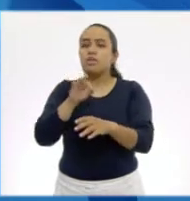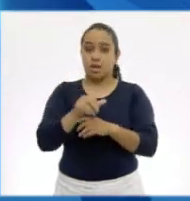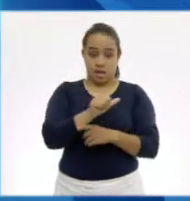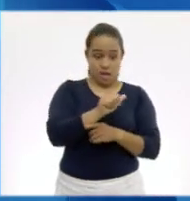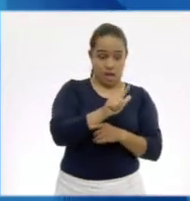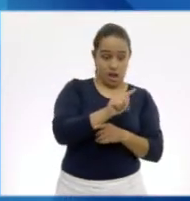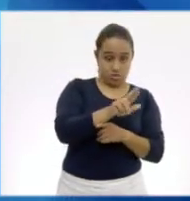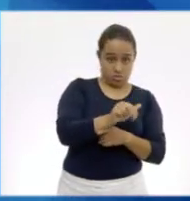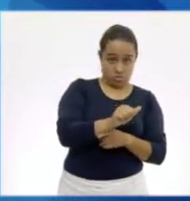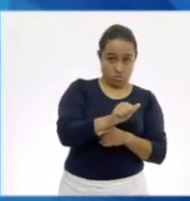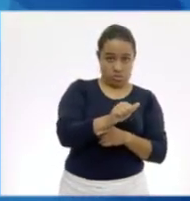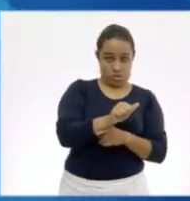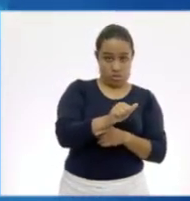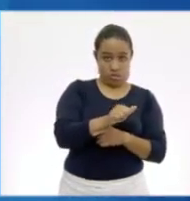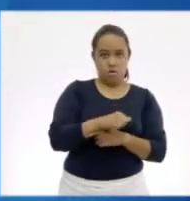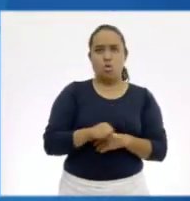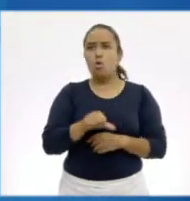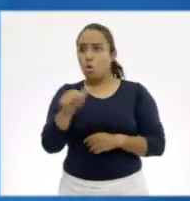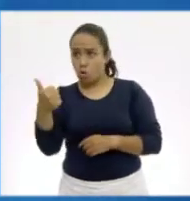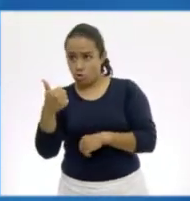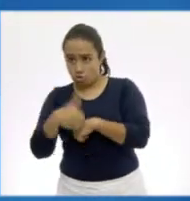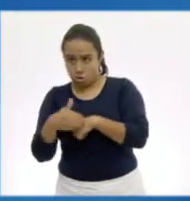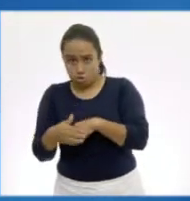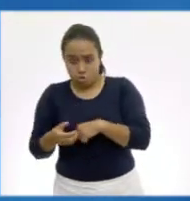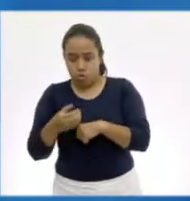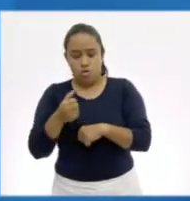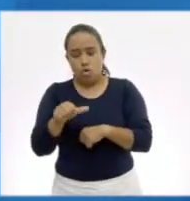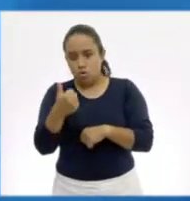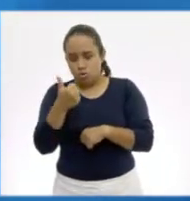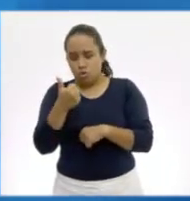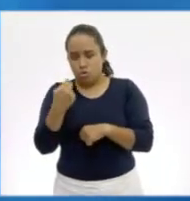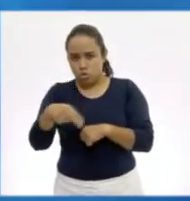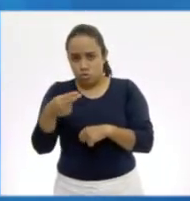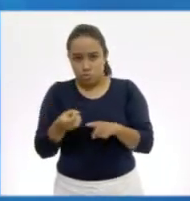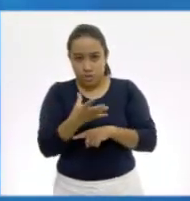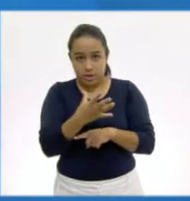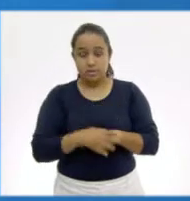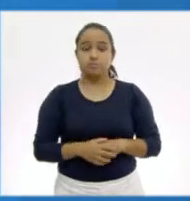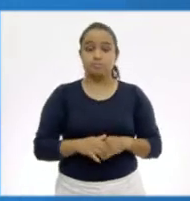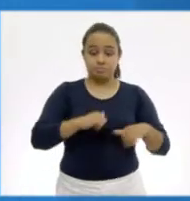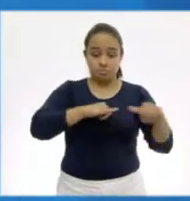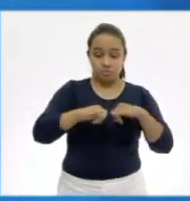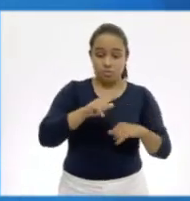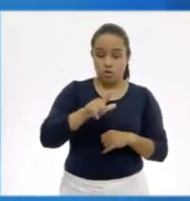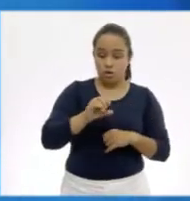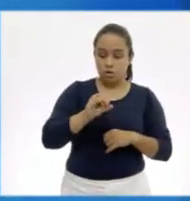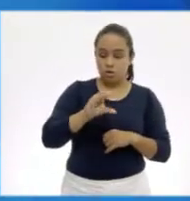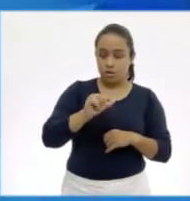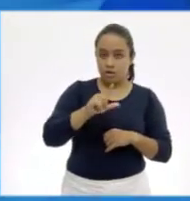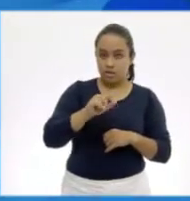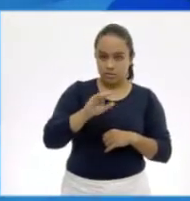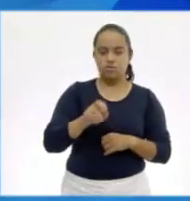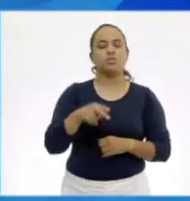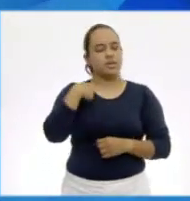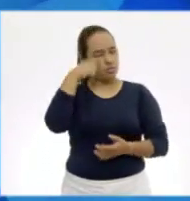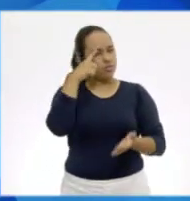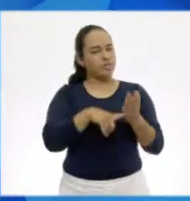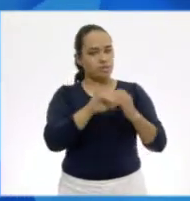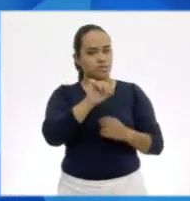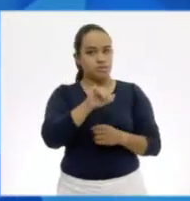altura? No creo. ¿En otros nombres? No, tampoco. ¿En localización? Yo creo que en localización. Entonces, veamos